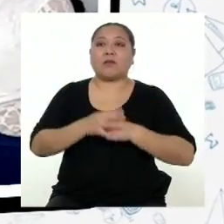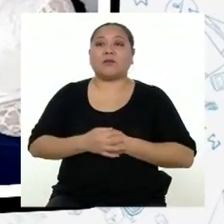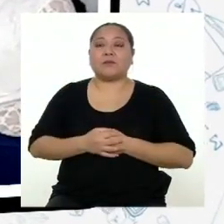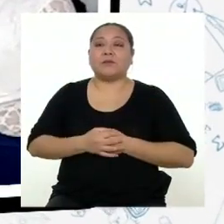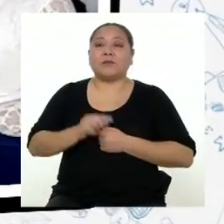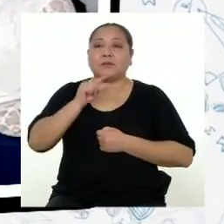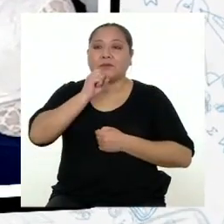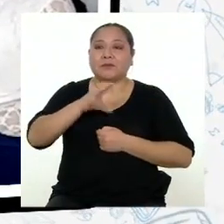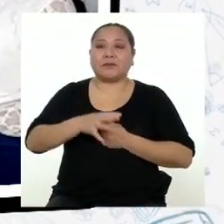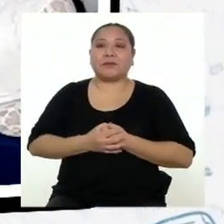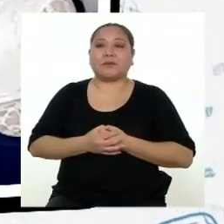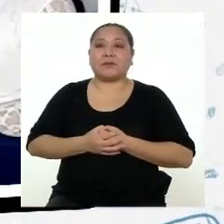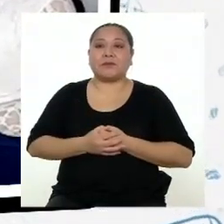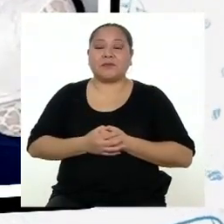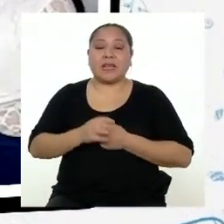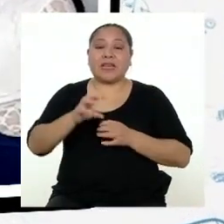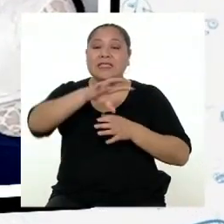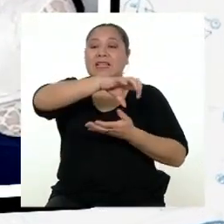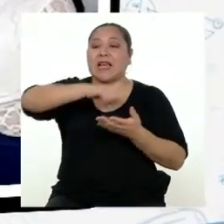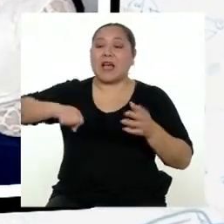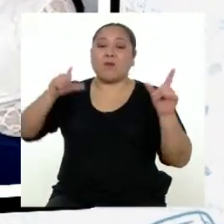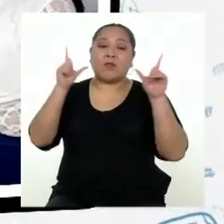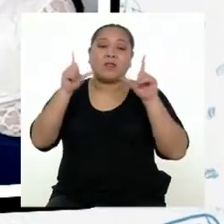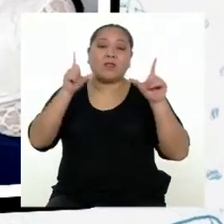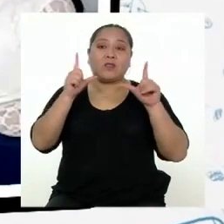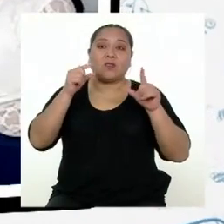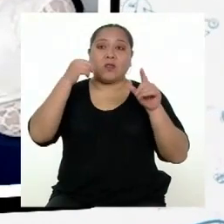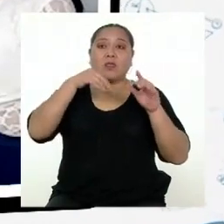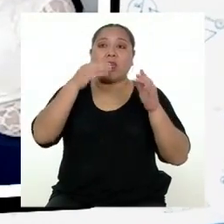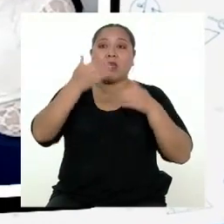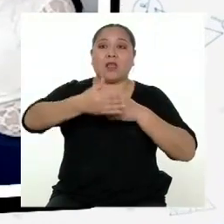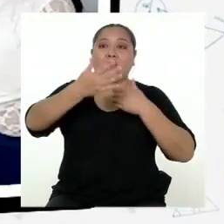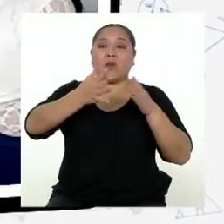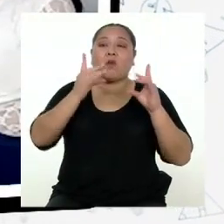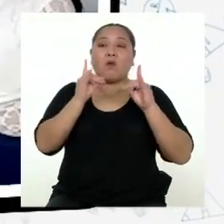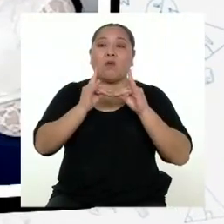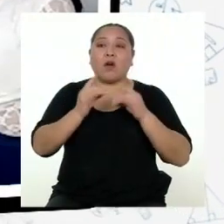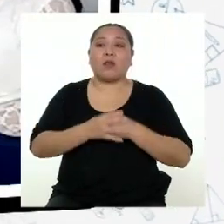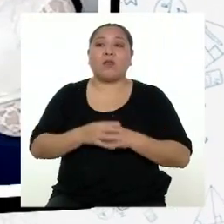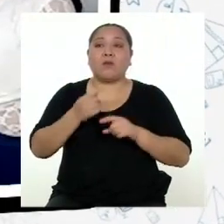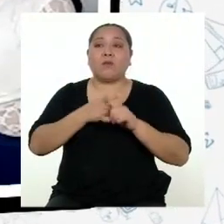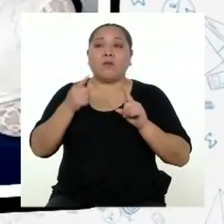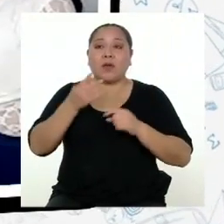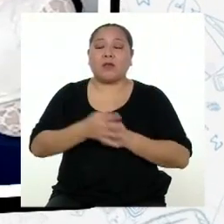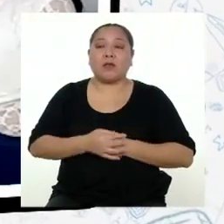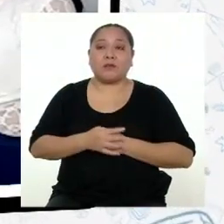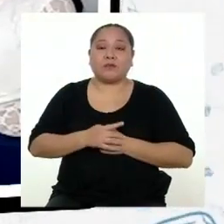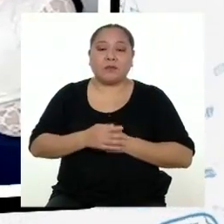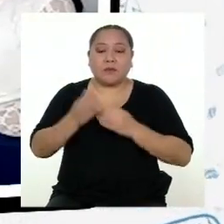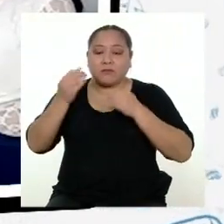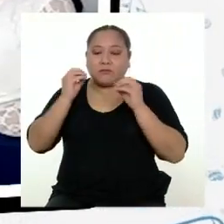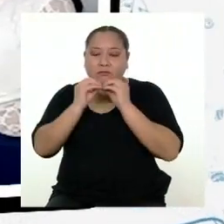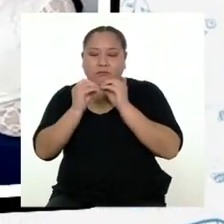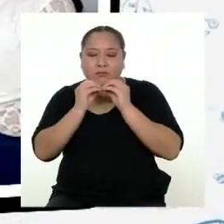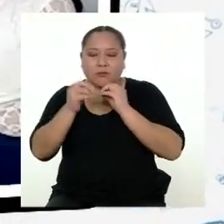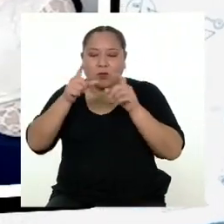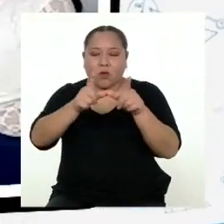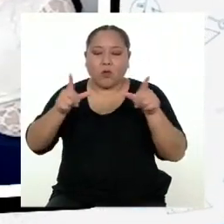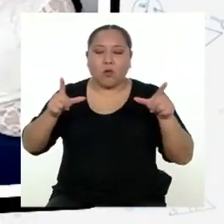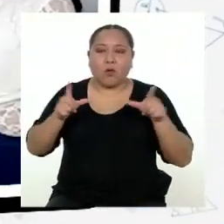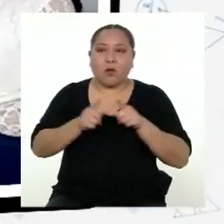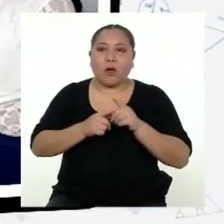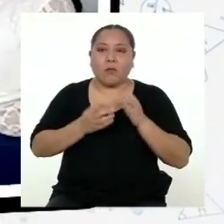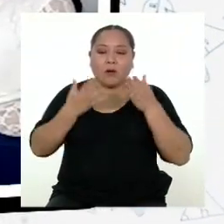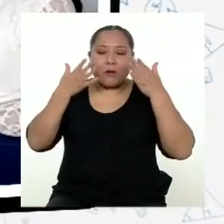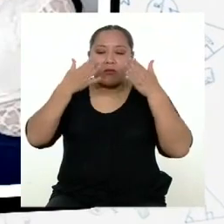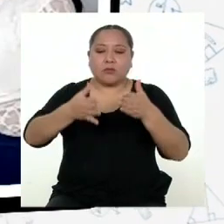estudio, sacamos el televisor del cuarto de las chicas a la sala y en la sala adecuamos un espacio para que